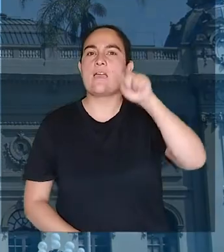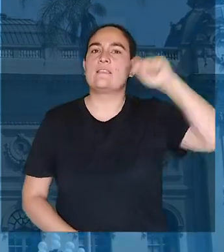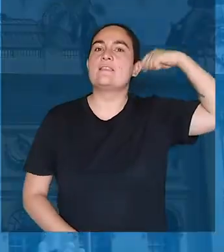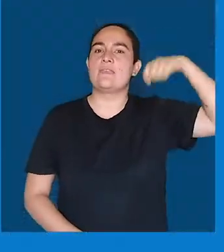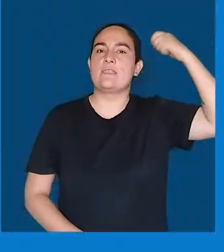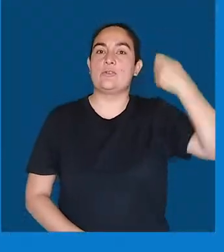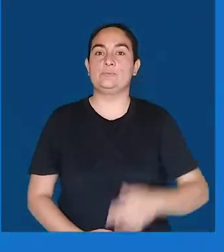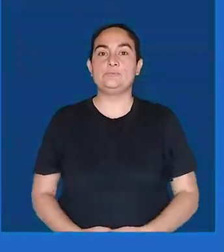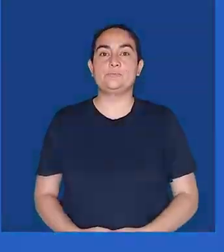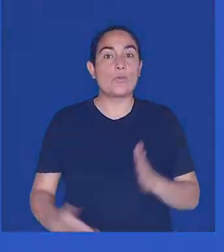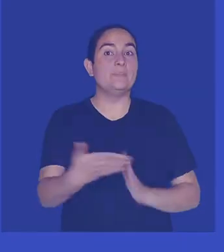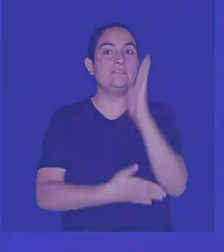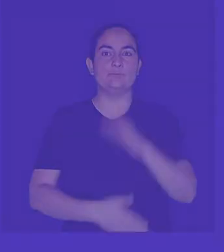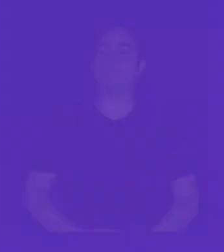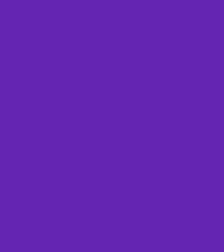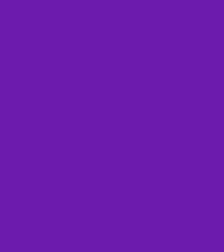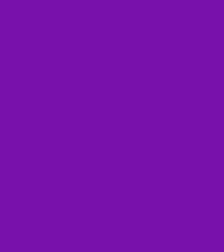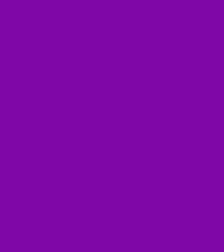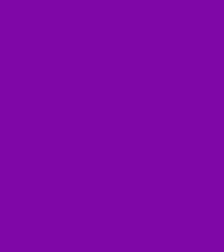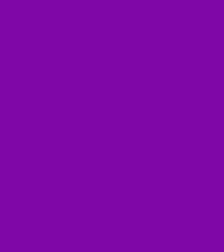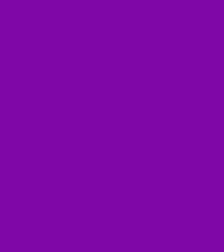nosotros. ¡Comencemos!